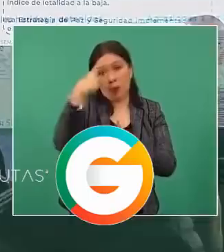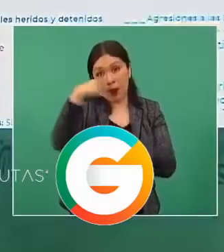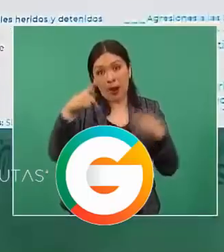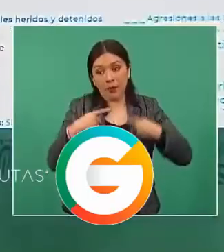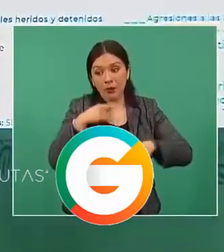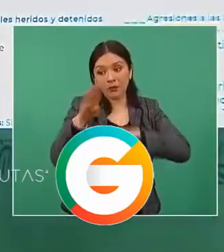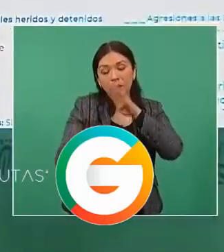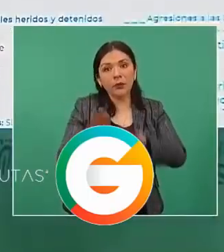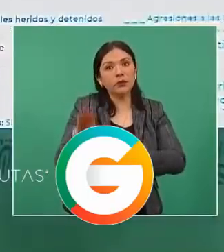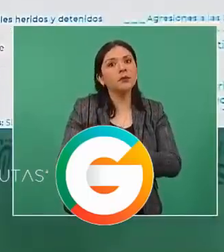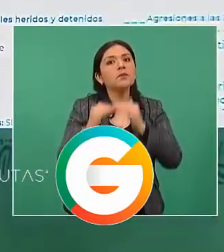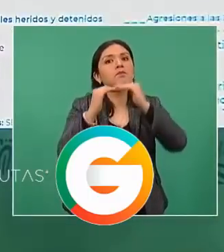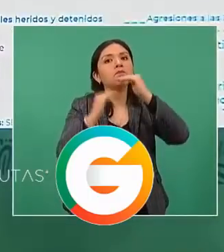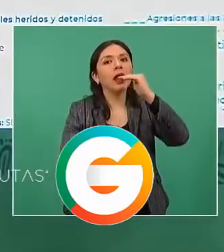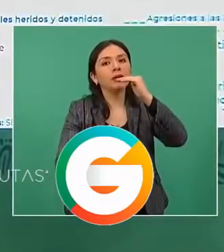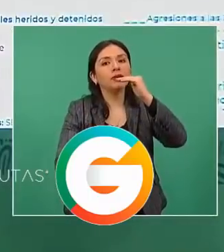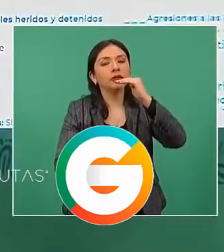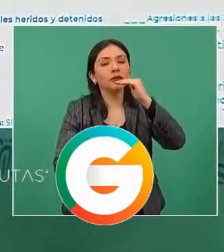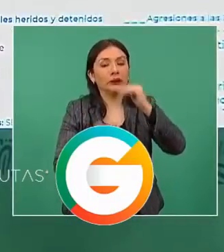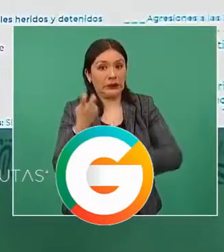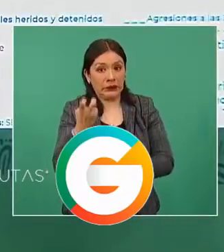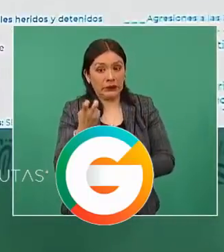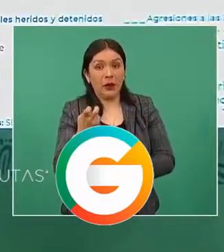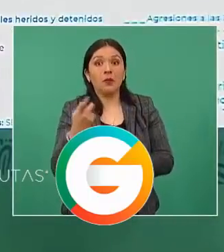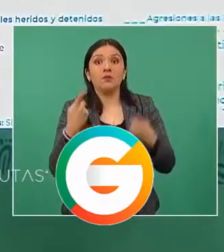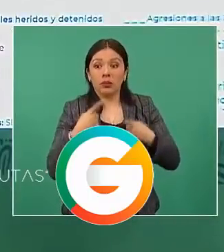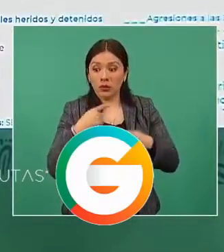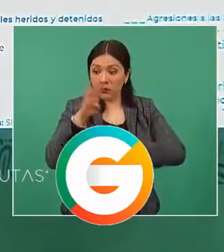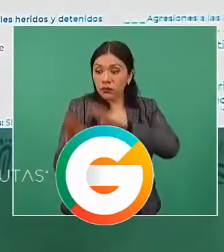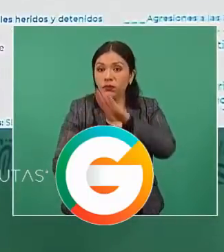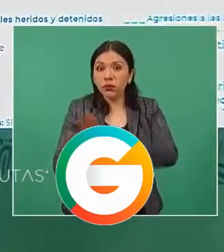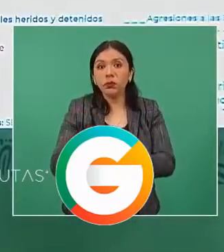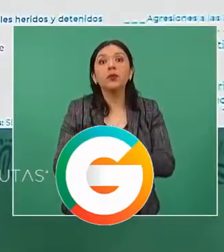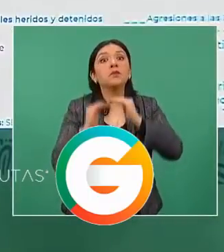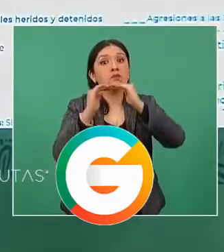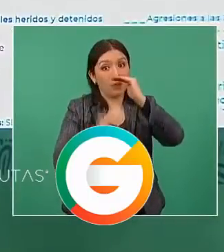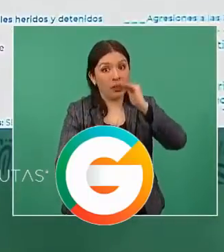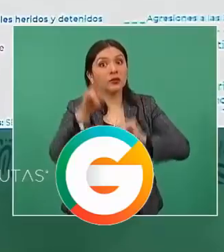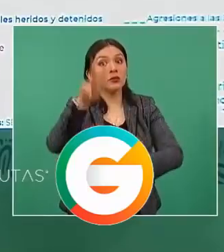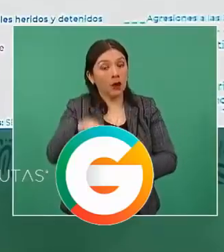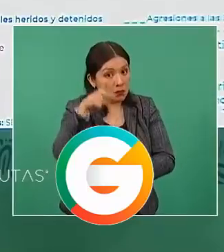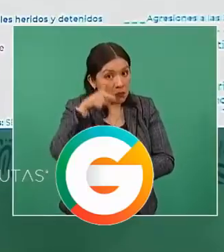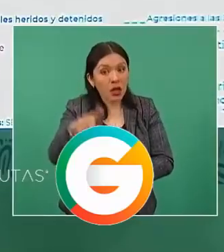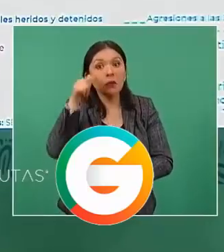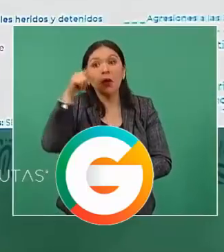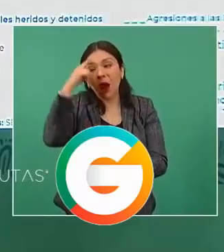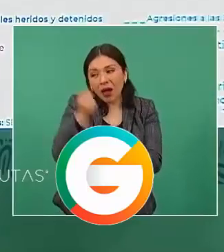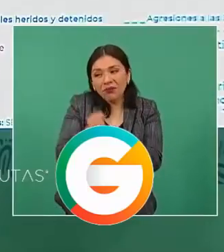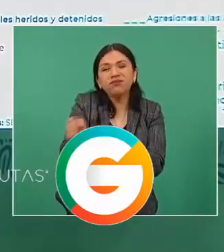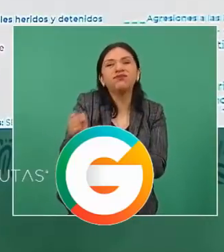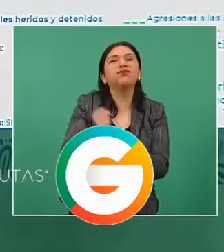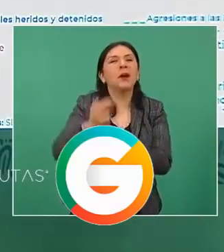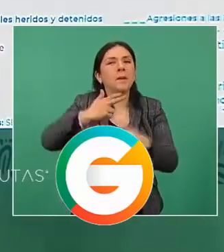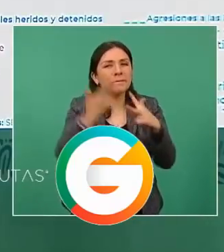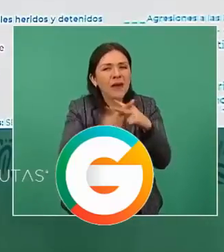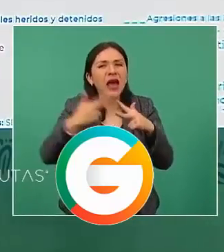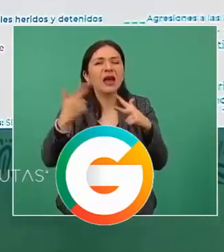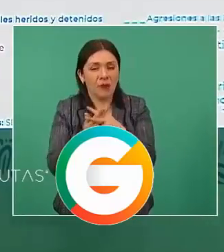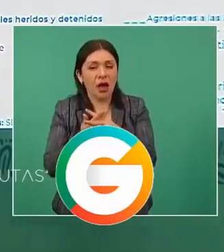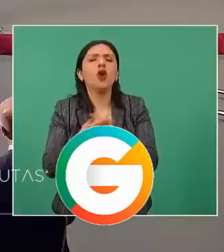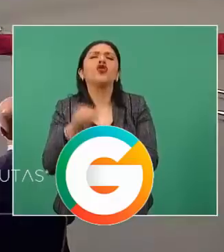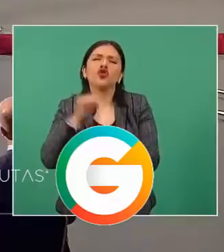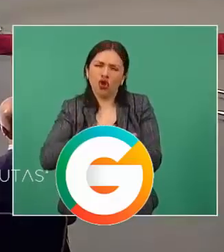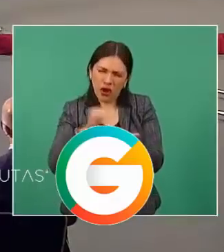en esta administración. Es decir, fallecen menos en las agresiones. A pesar de tener un número